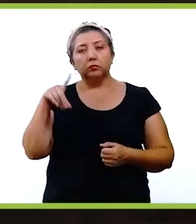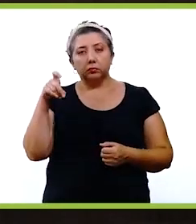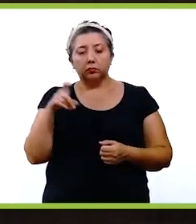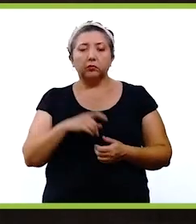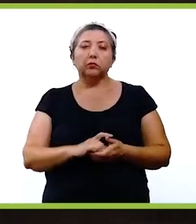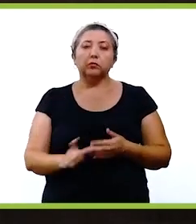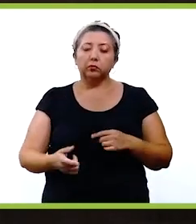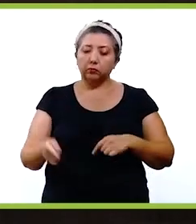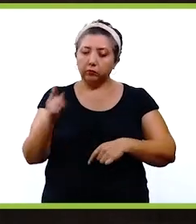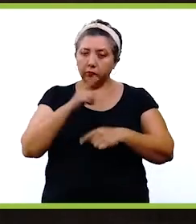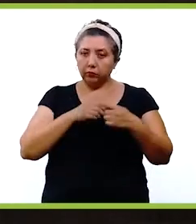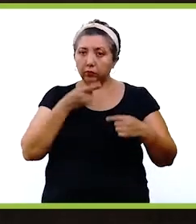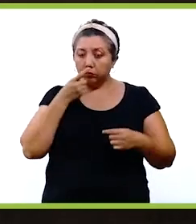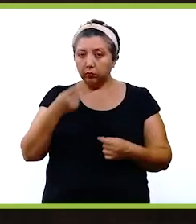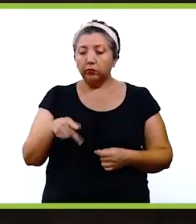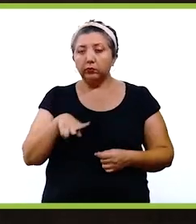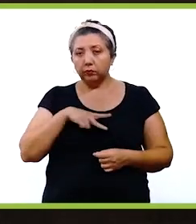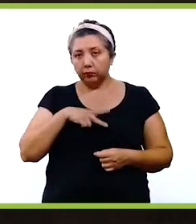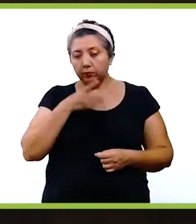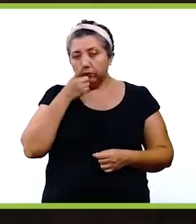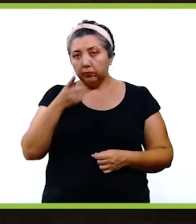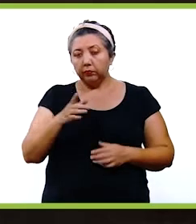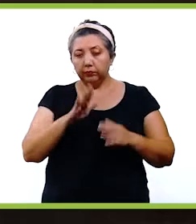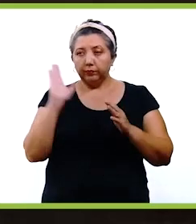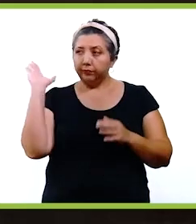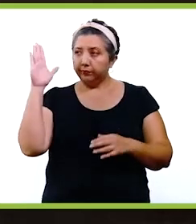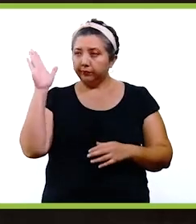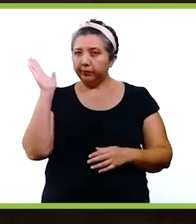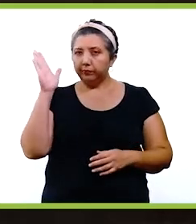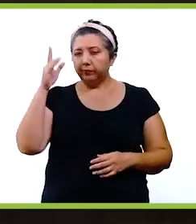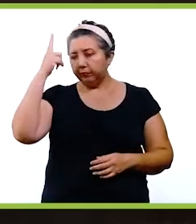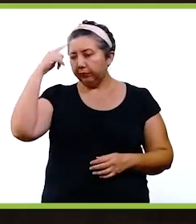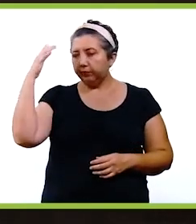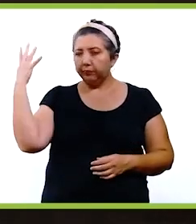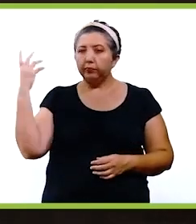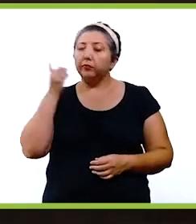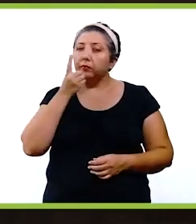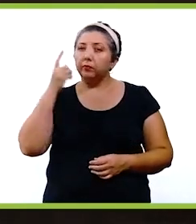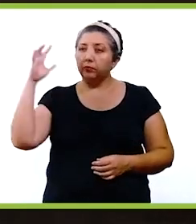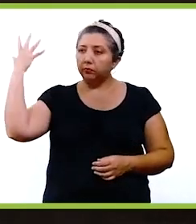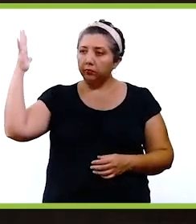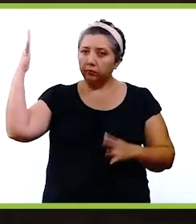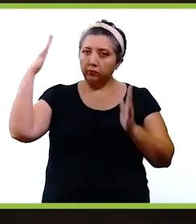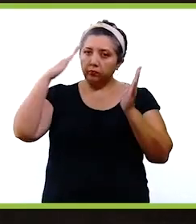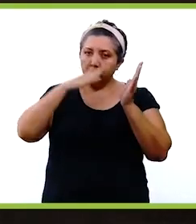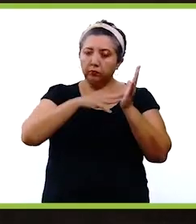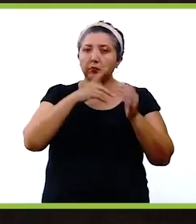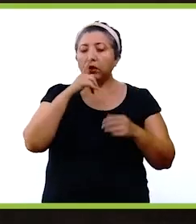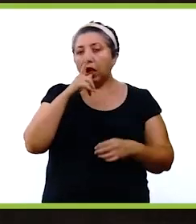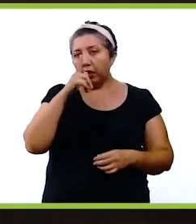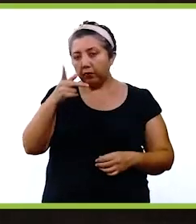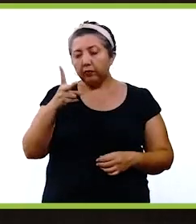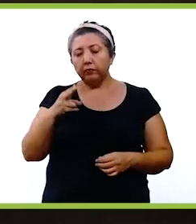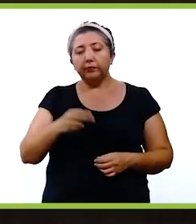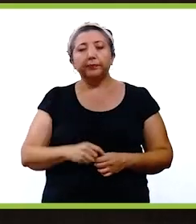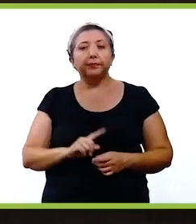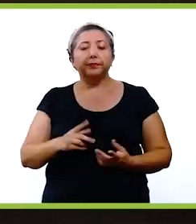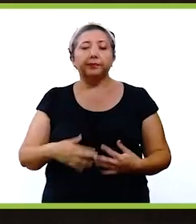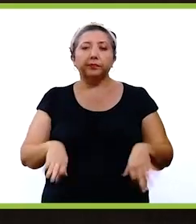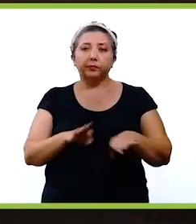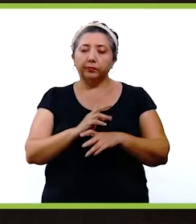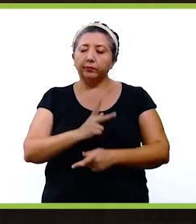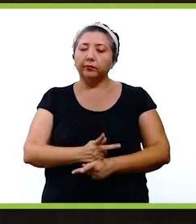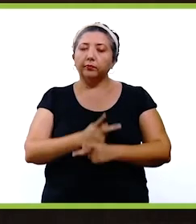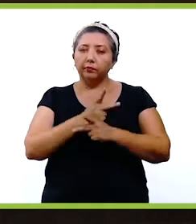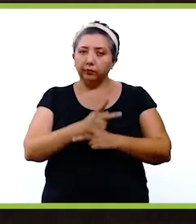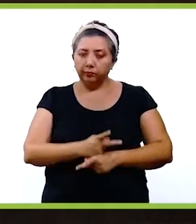sus aguas, va a producir su propia energía a través de paneles solares, entre muchas otras cosas. Así que LIT, en la verdad que estamos muy contentos, esto hay que tener